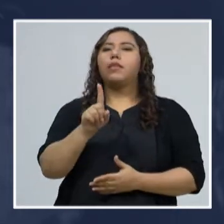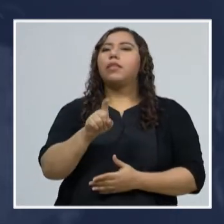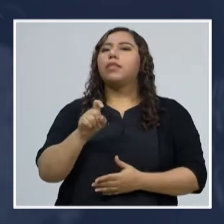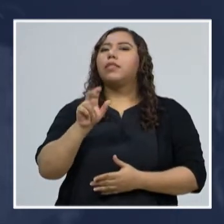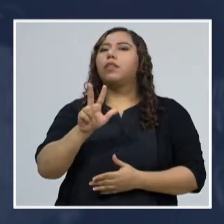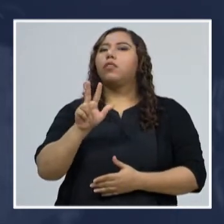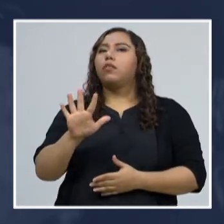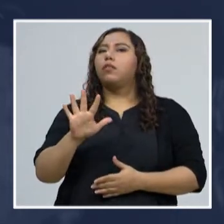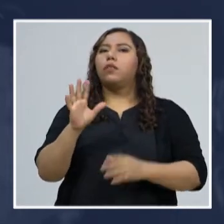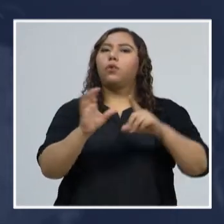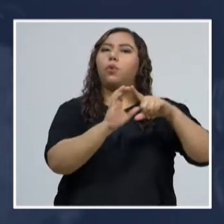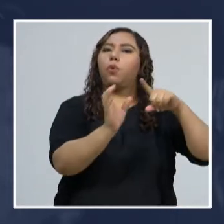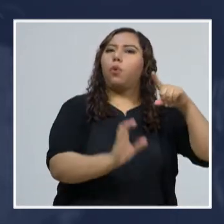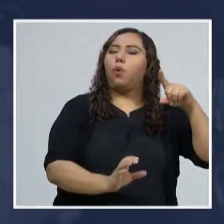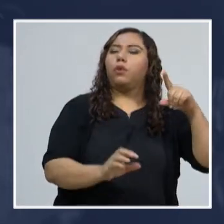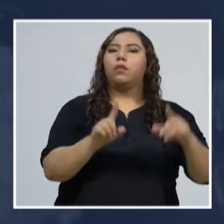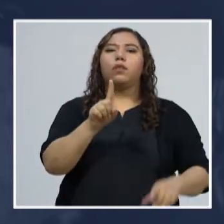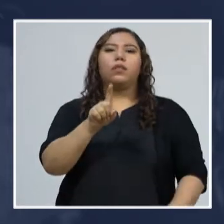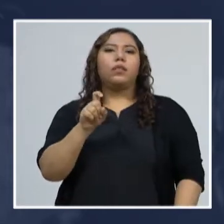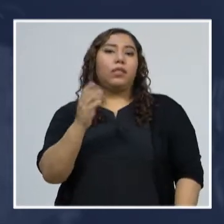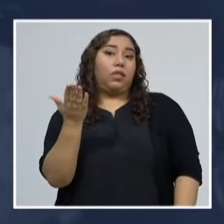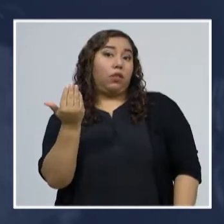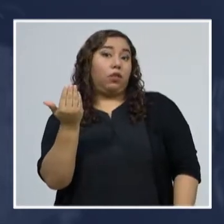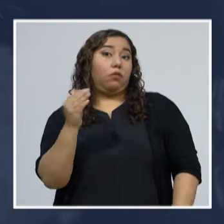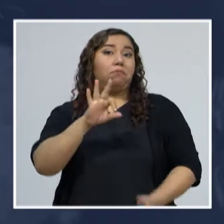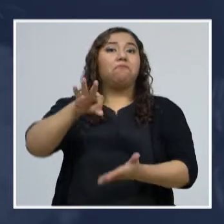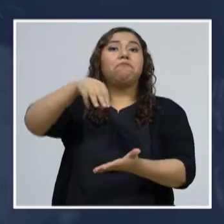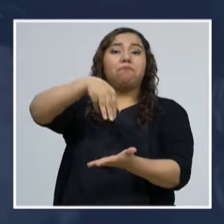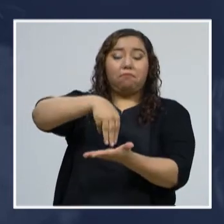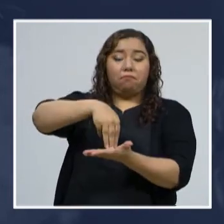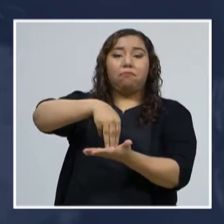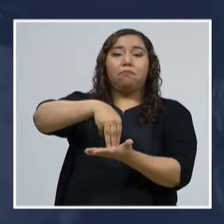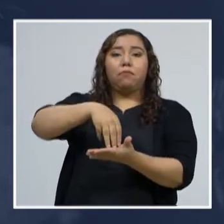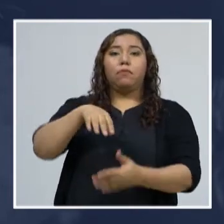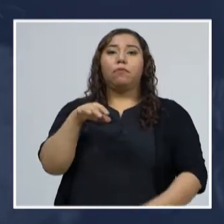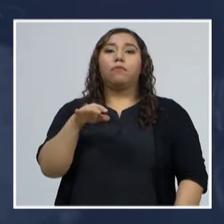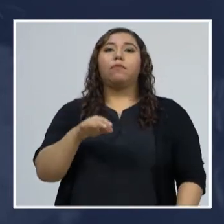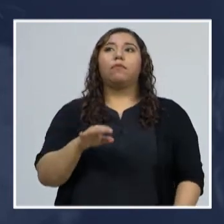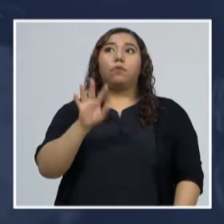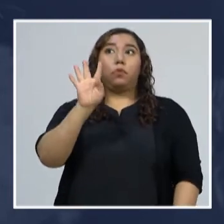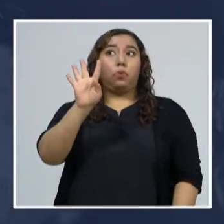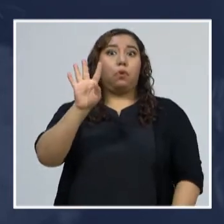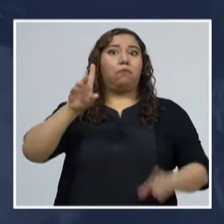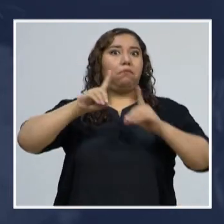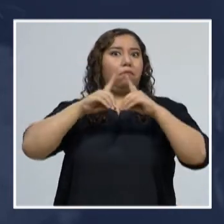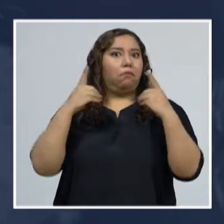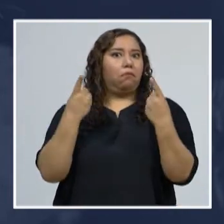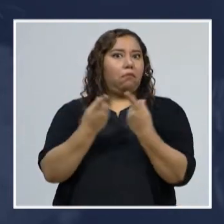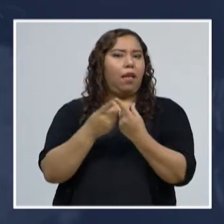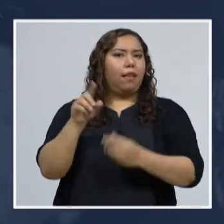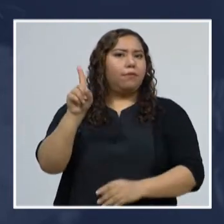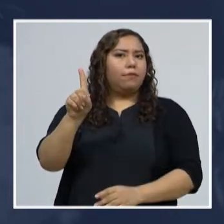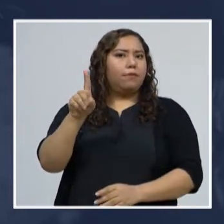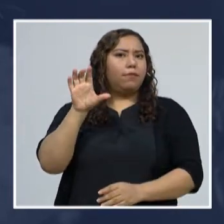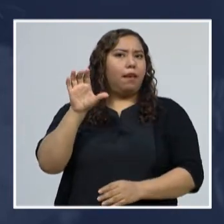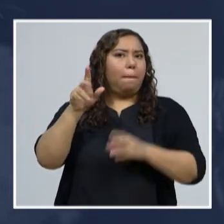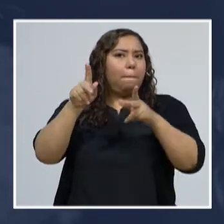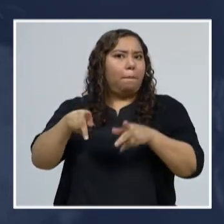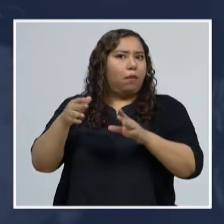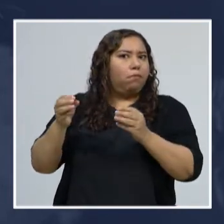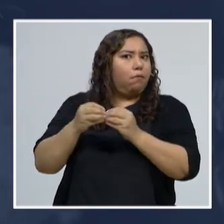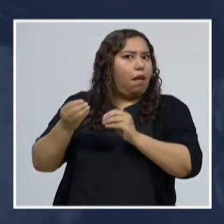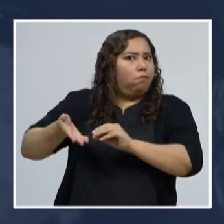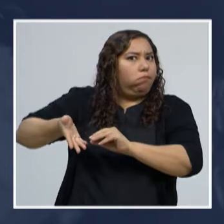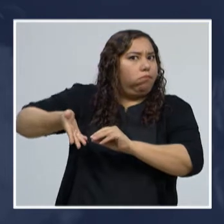en Cortés, 115 en Francisco Morazán, 4 departamentos que superan más de 100 personas